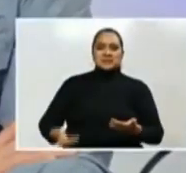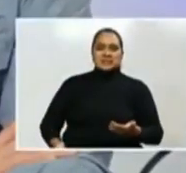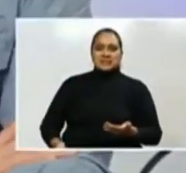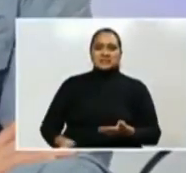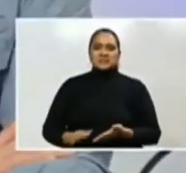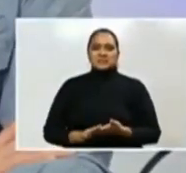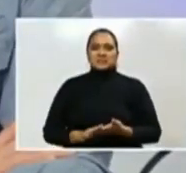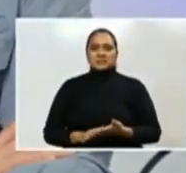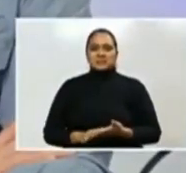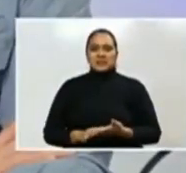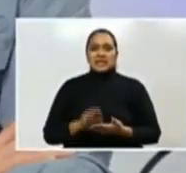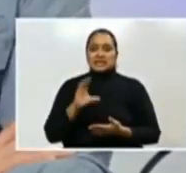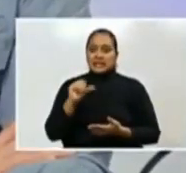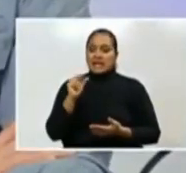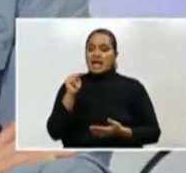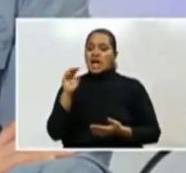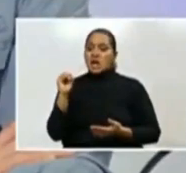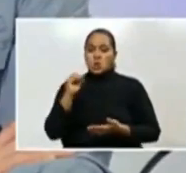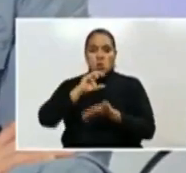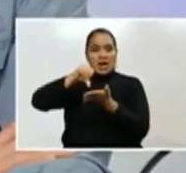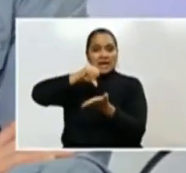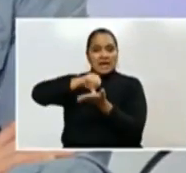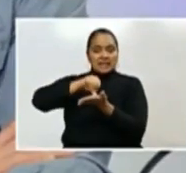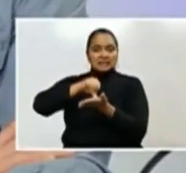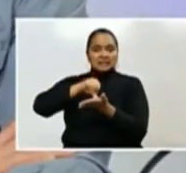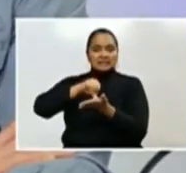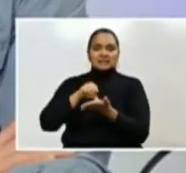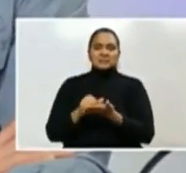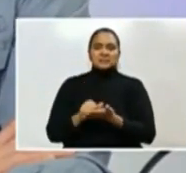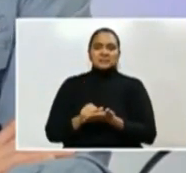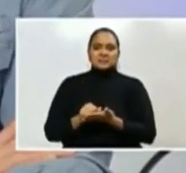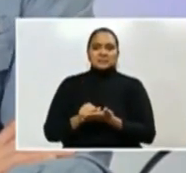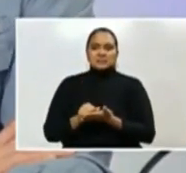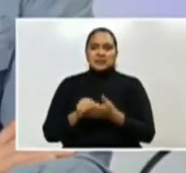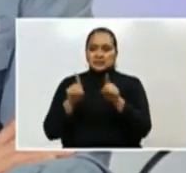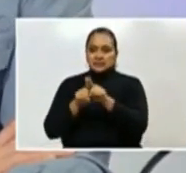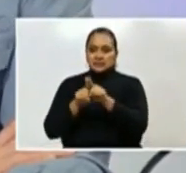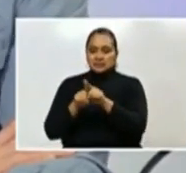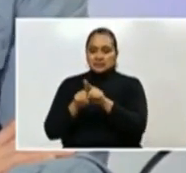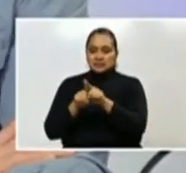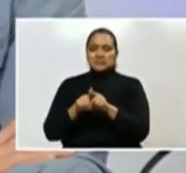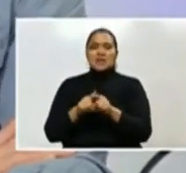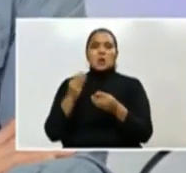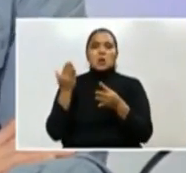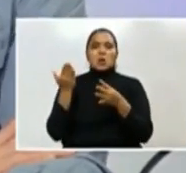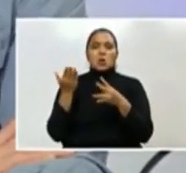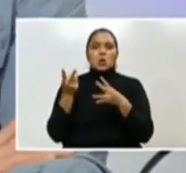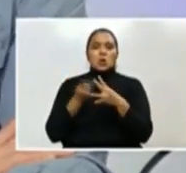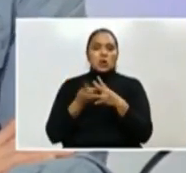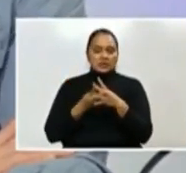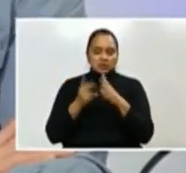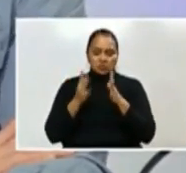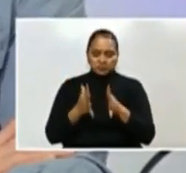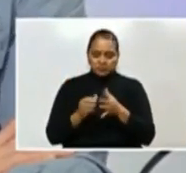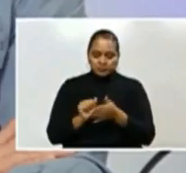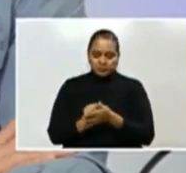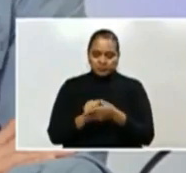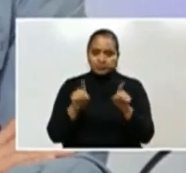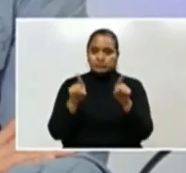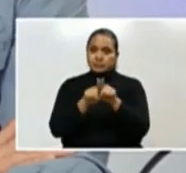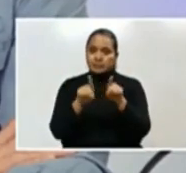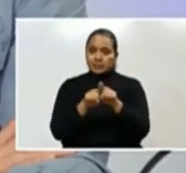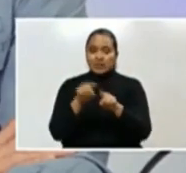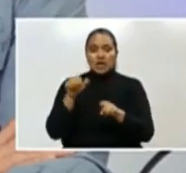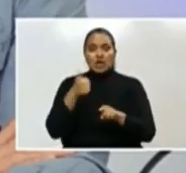presidente Cano y alcalde también de Campamento Lancho. También está con nosotros